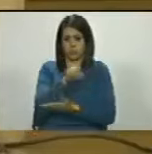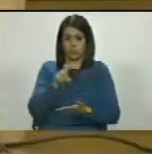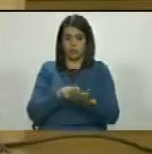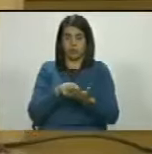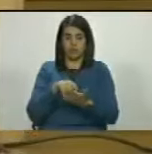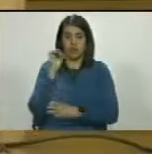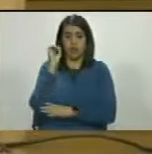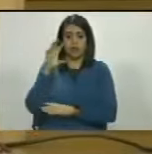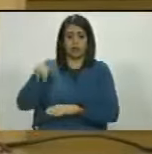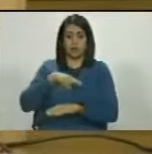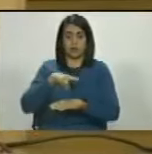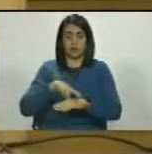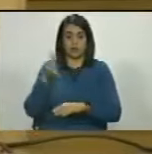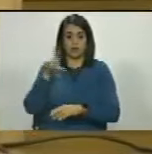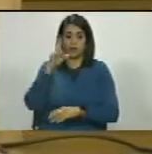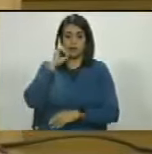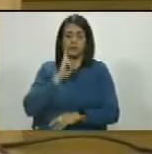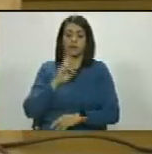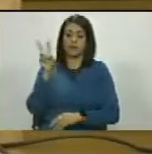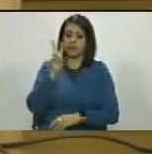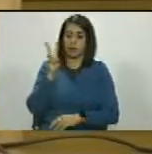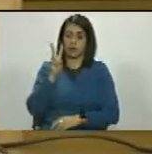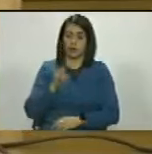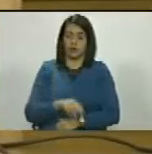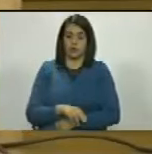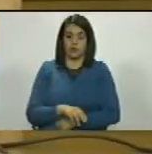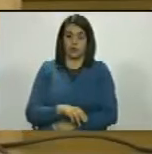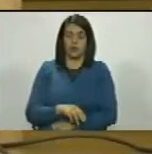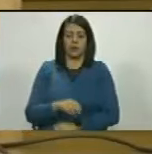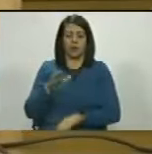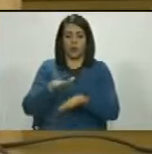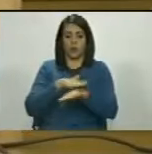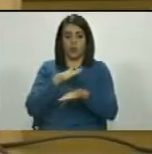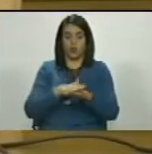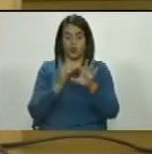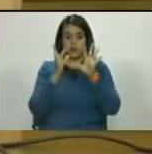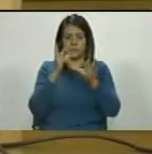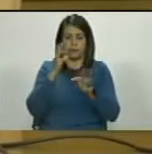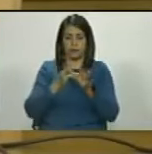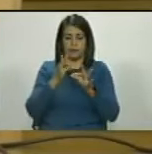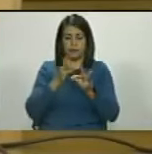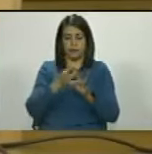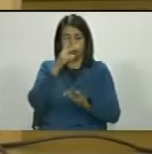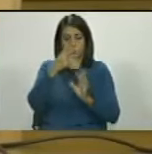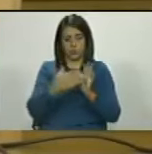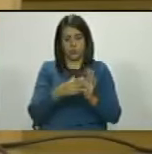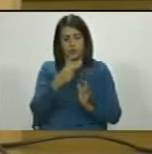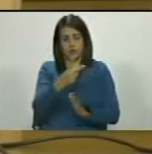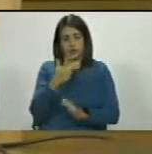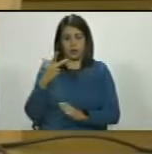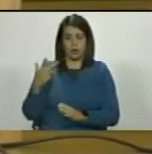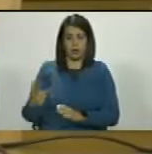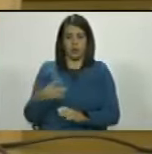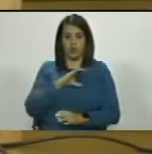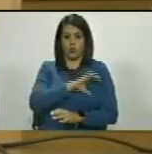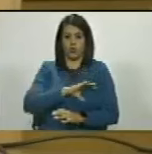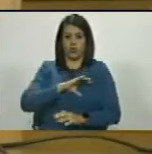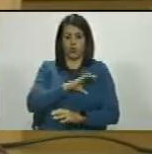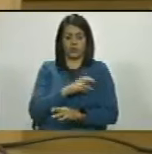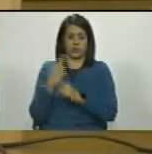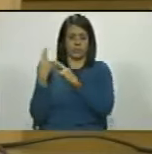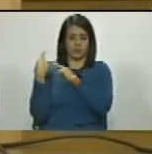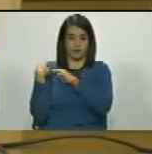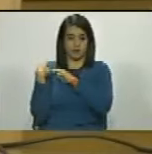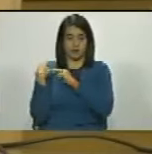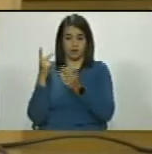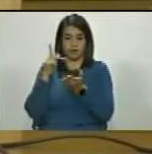Asamblea Nacional de la República Bolivariana de Venezuela, jueves 7 de septiembre de 2023. Comisión Delegada,